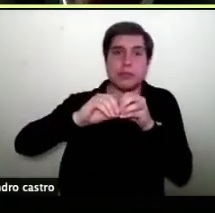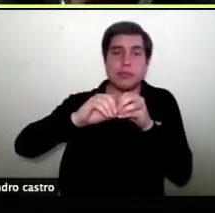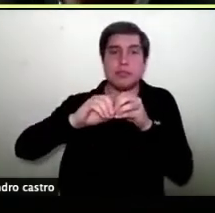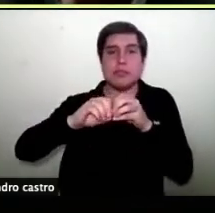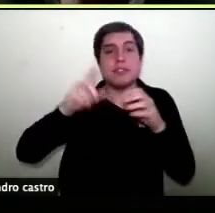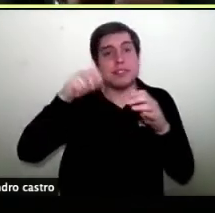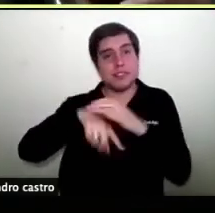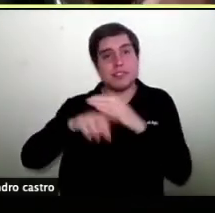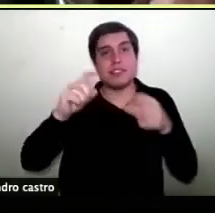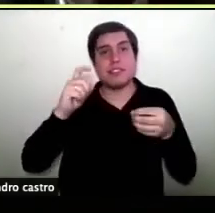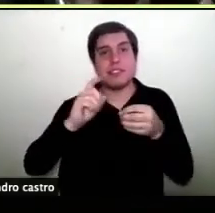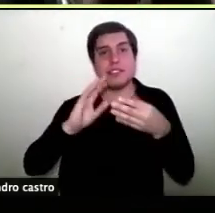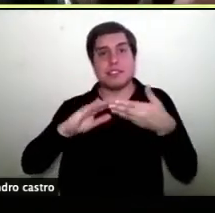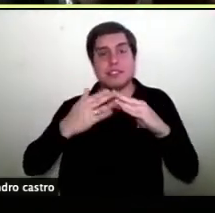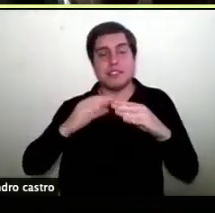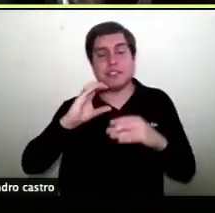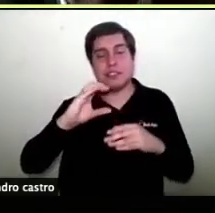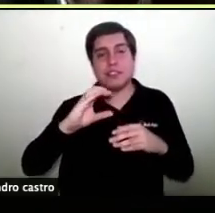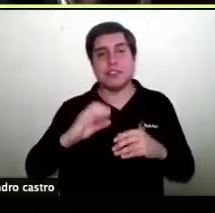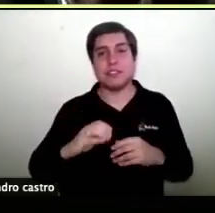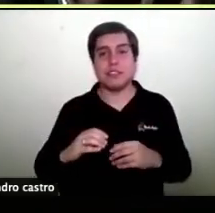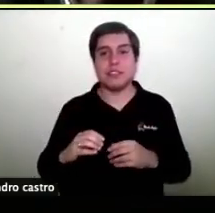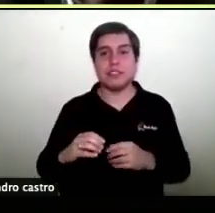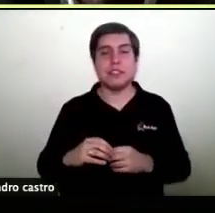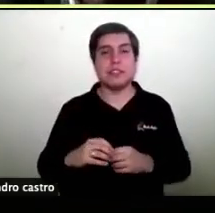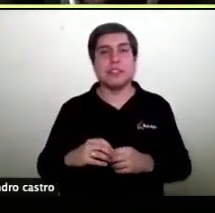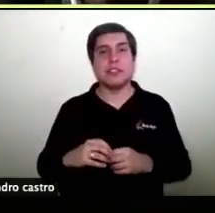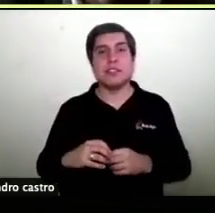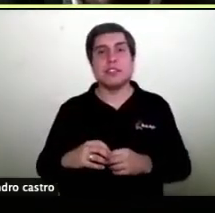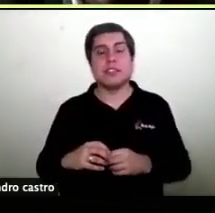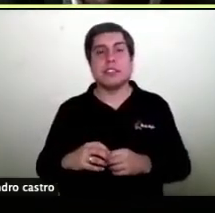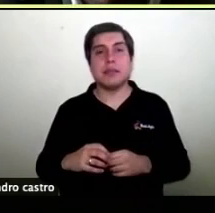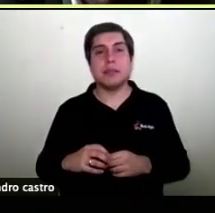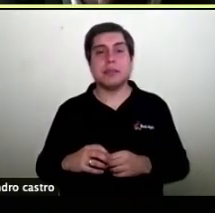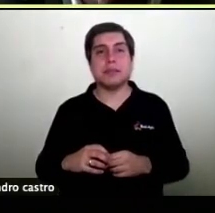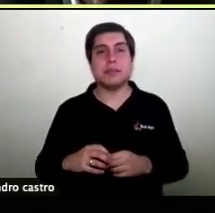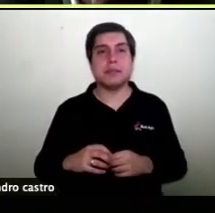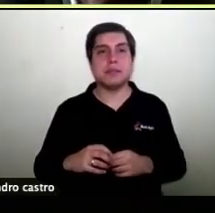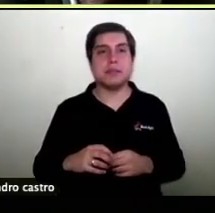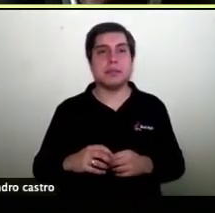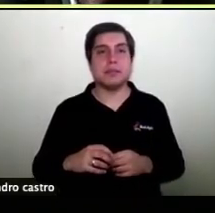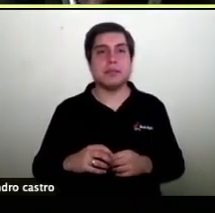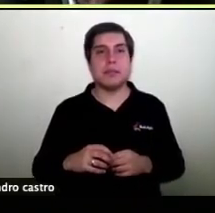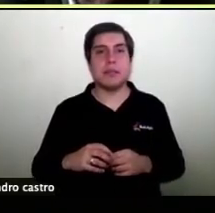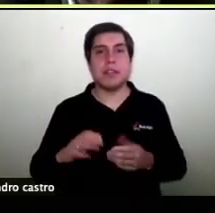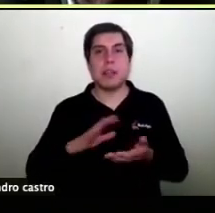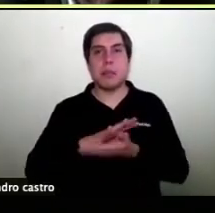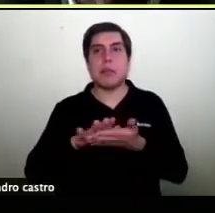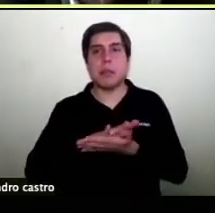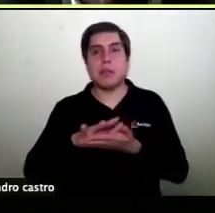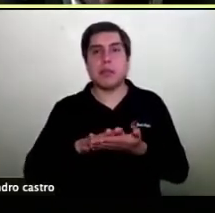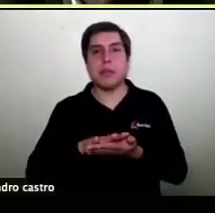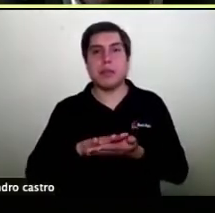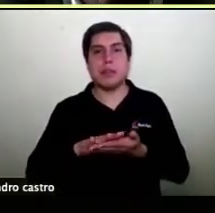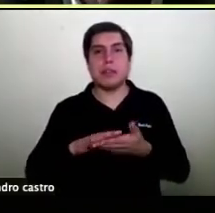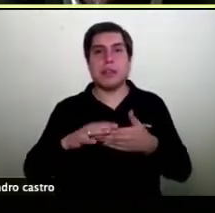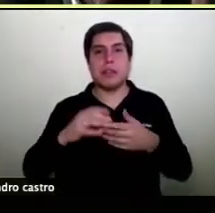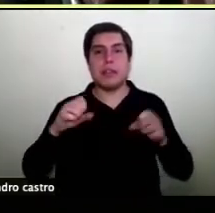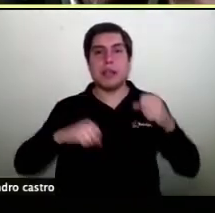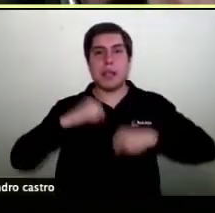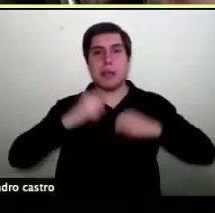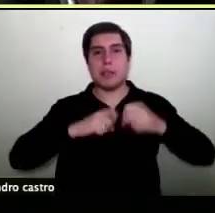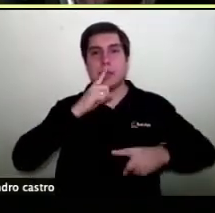ha hecho muy buenas combinaciones ¿qué significa una muy buena combinación? una empresa que se llama CAS que es de Puerto Món